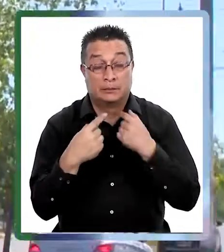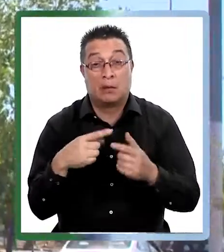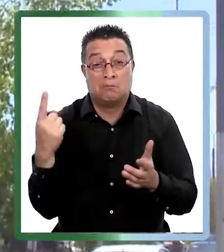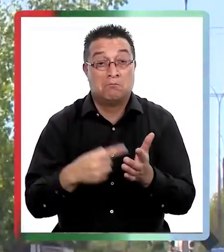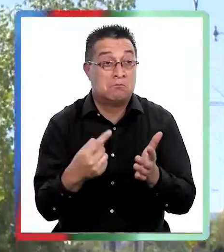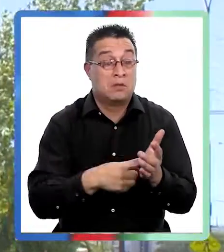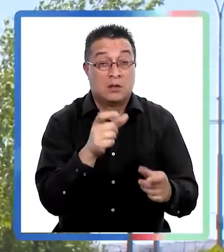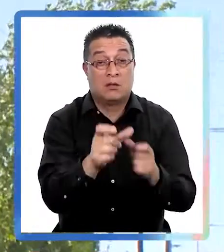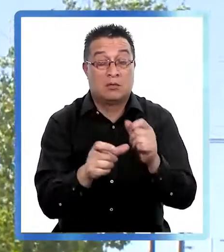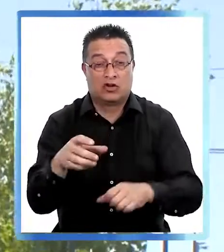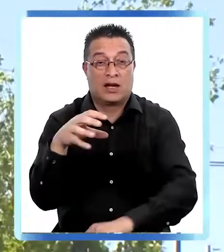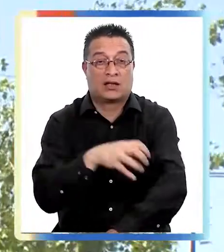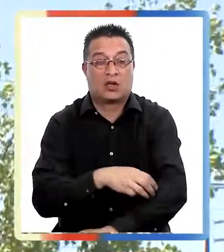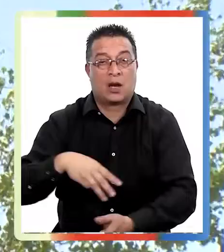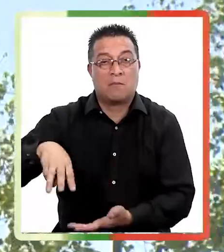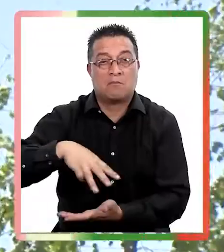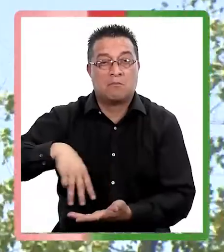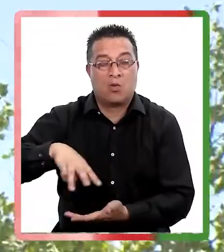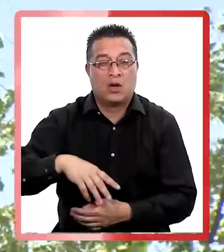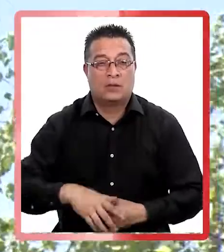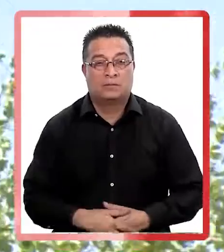afectando a miles de personas en la región del Maule. video.